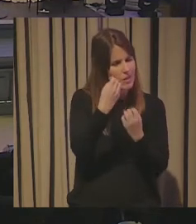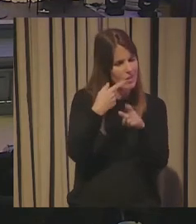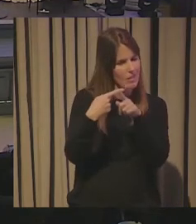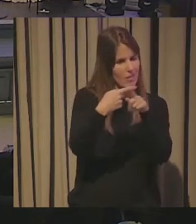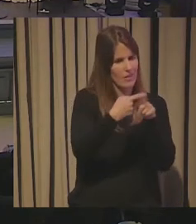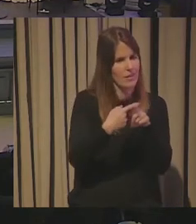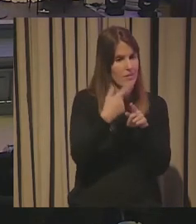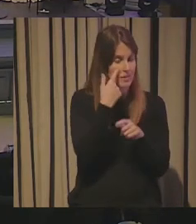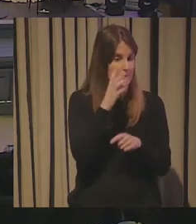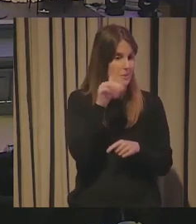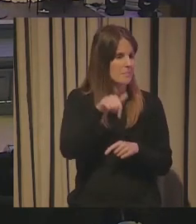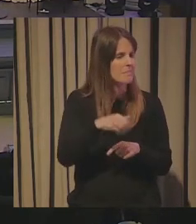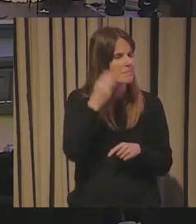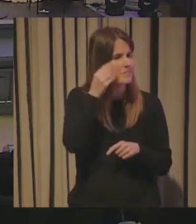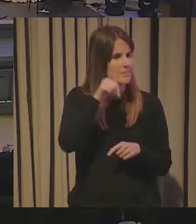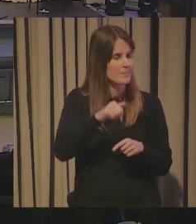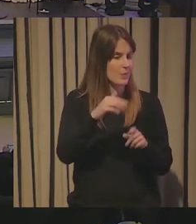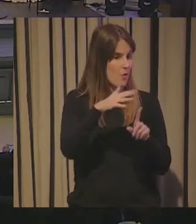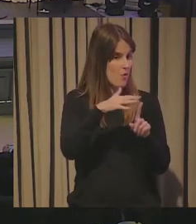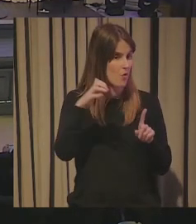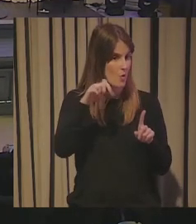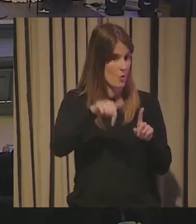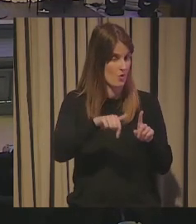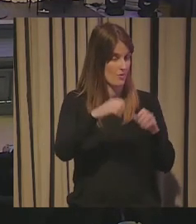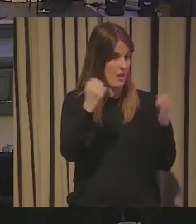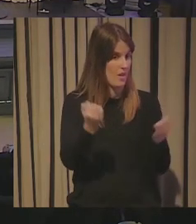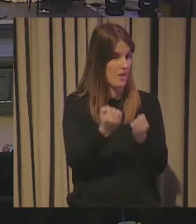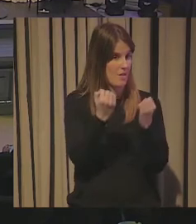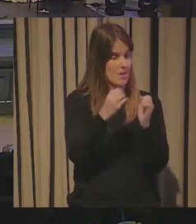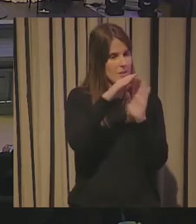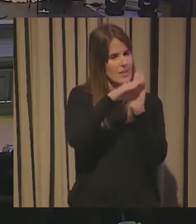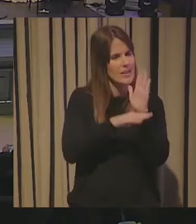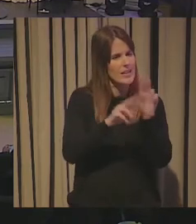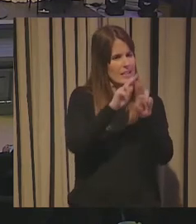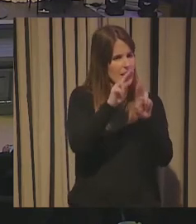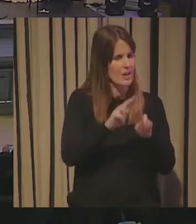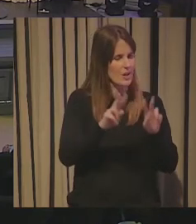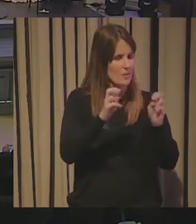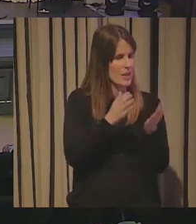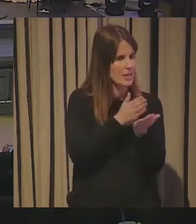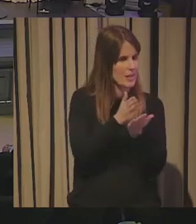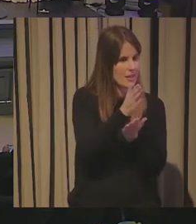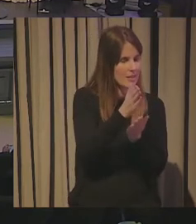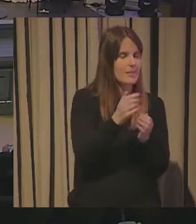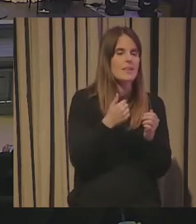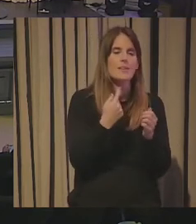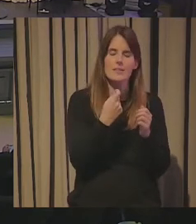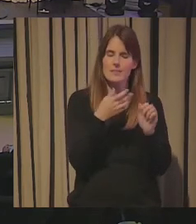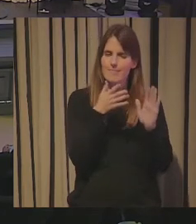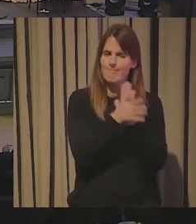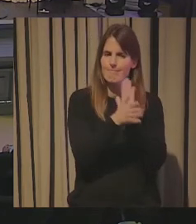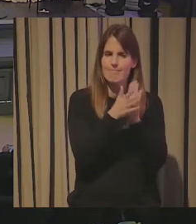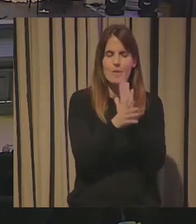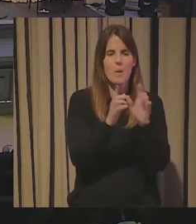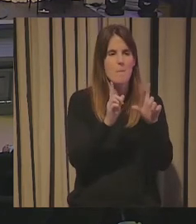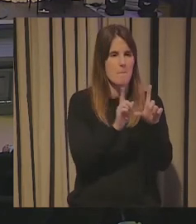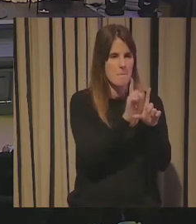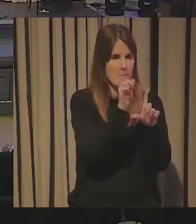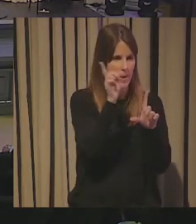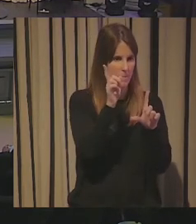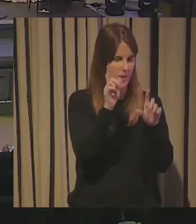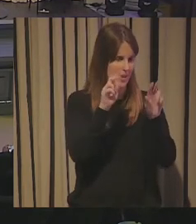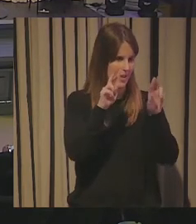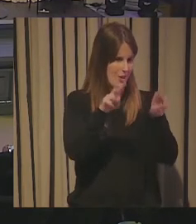en este foro internacional de tendencias el mapa de la innovación, el mapa que es una plataforma